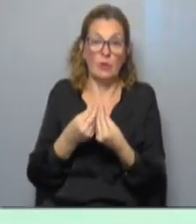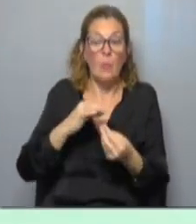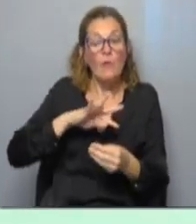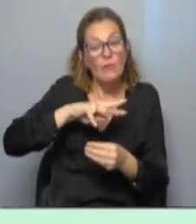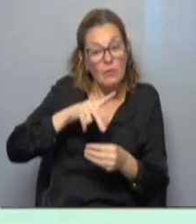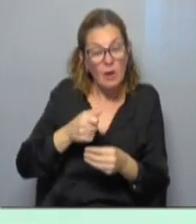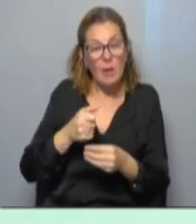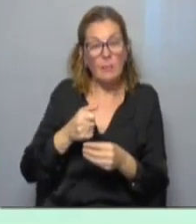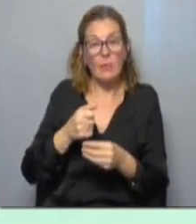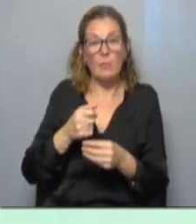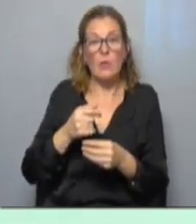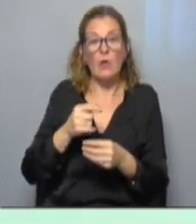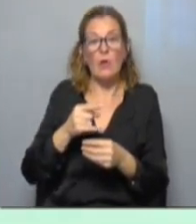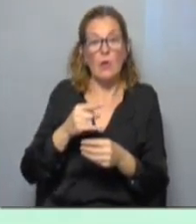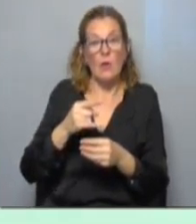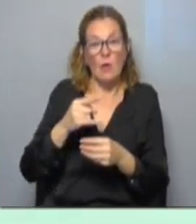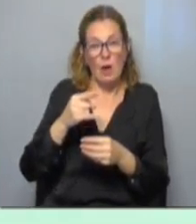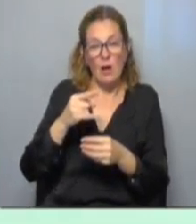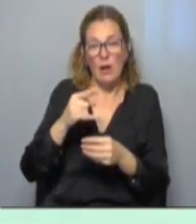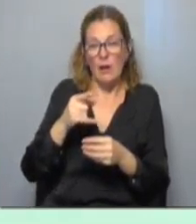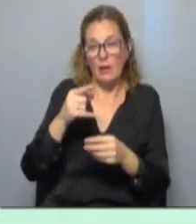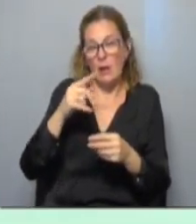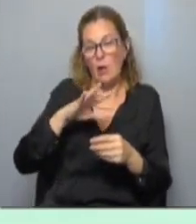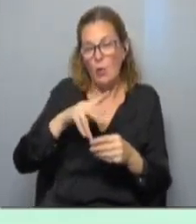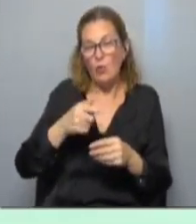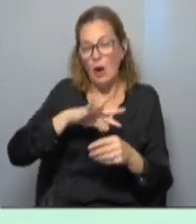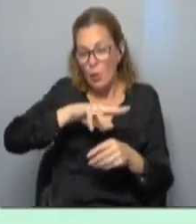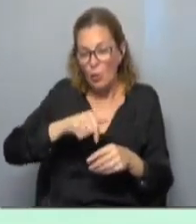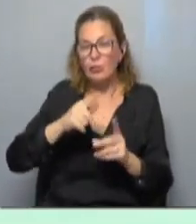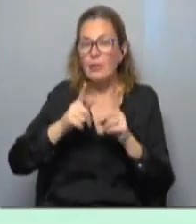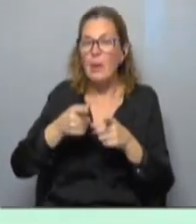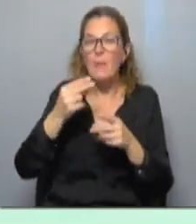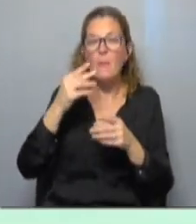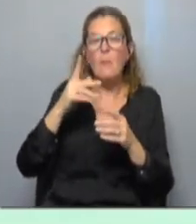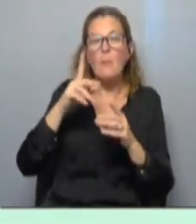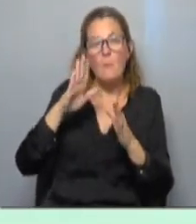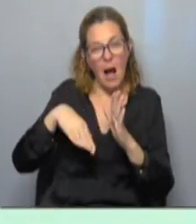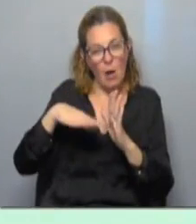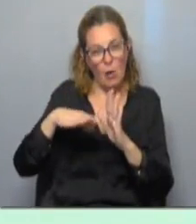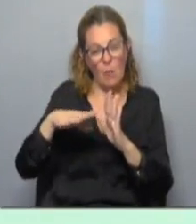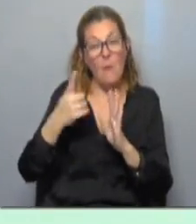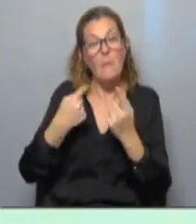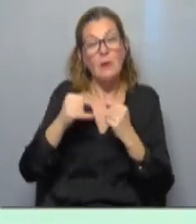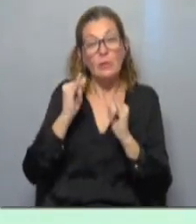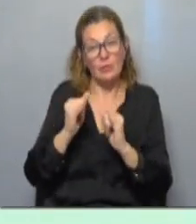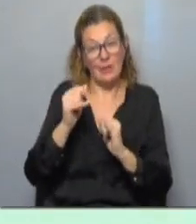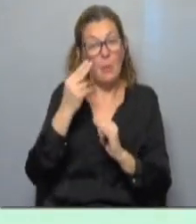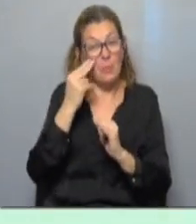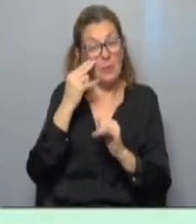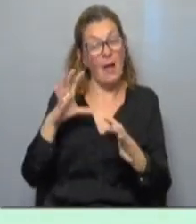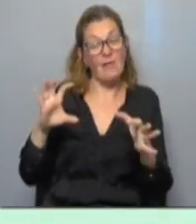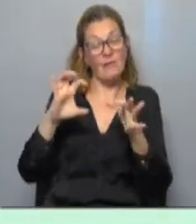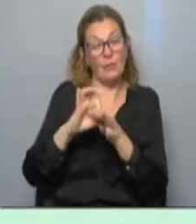un descenso pronunciado en Rapiñas, un descenso pronunciado en Hurtos. Y evidentemente sí tenemos un problema vinculado